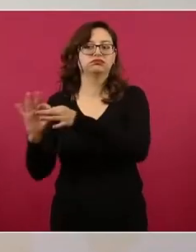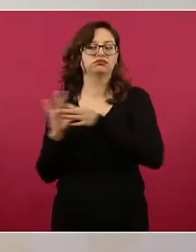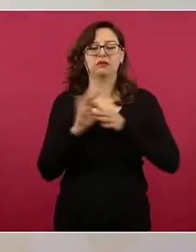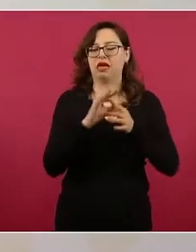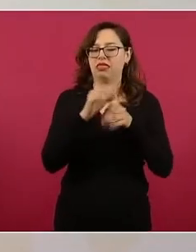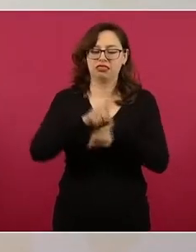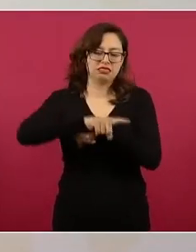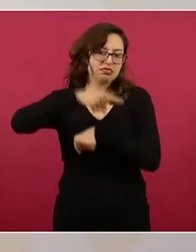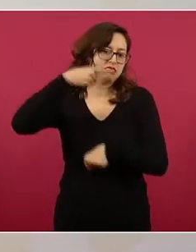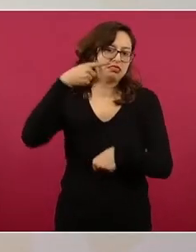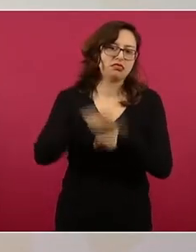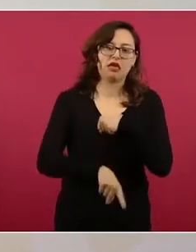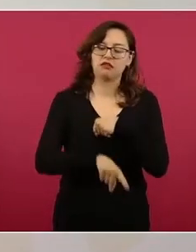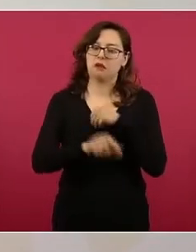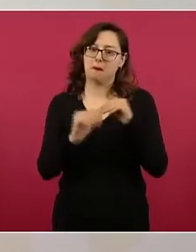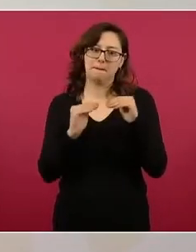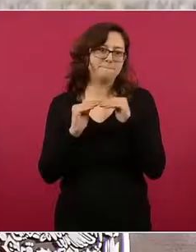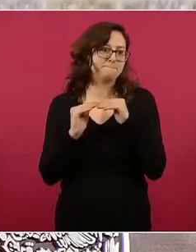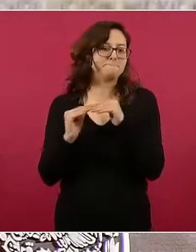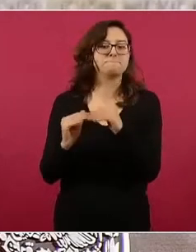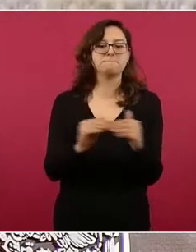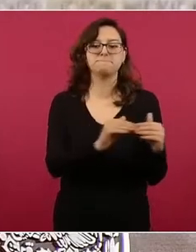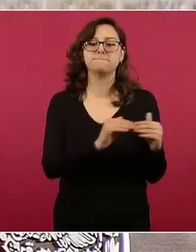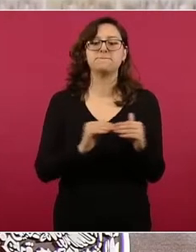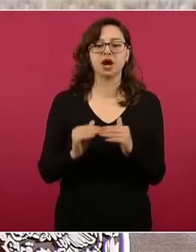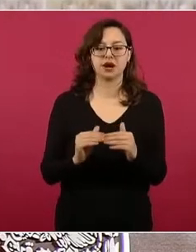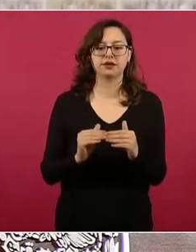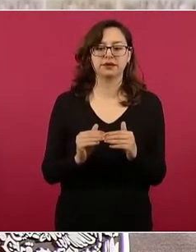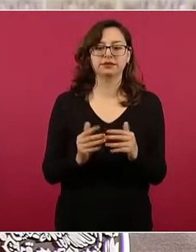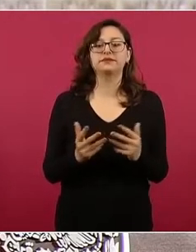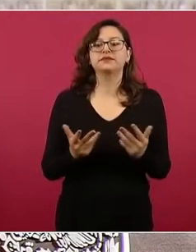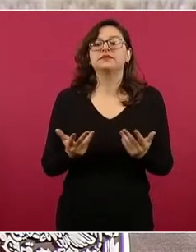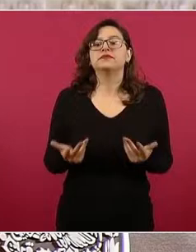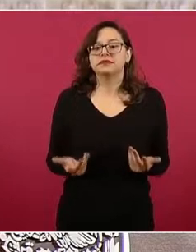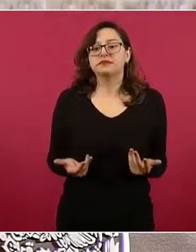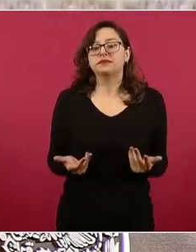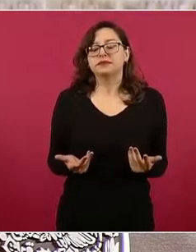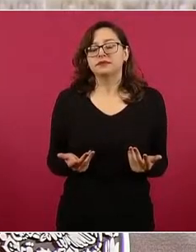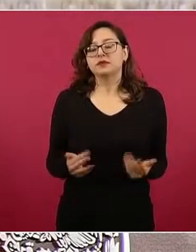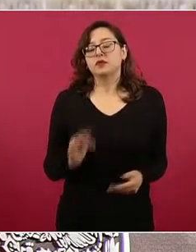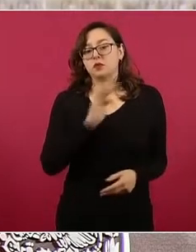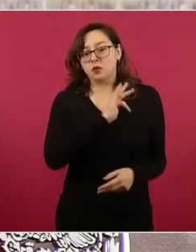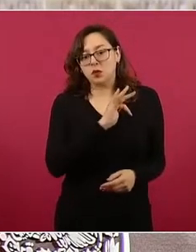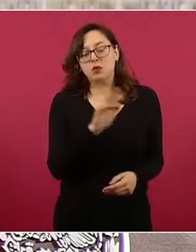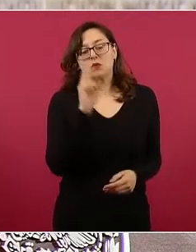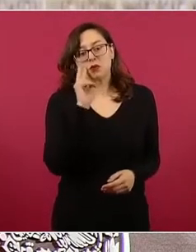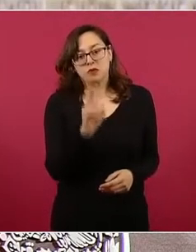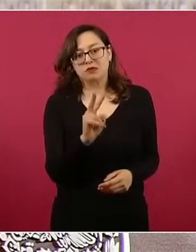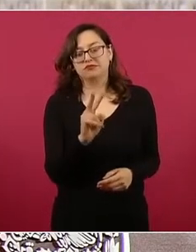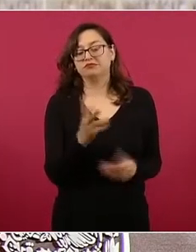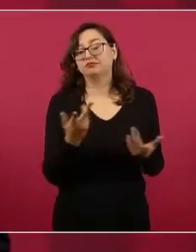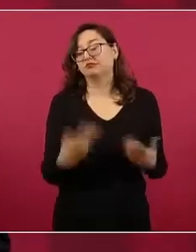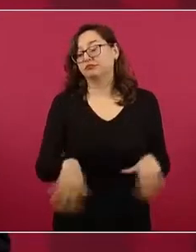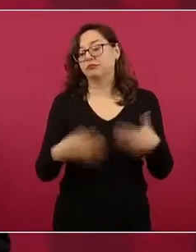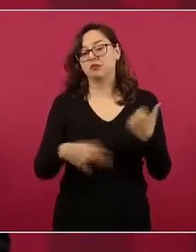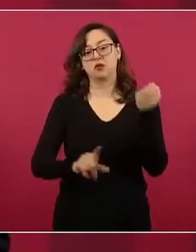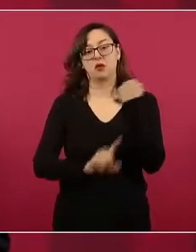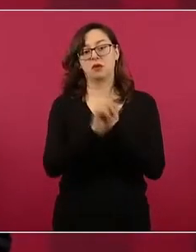Entonces, está afectando sobre todo al sector energético.